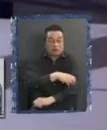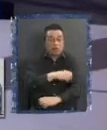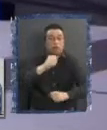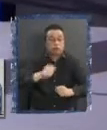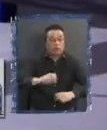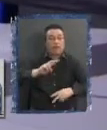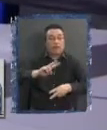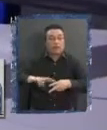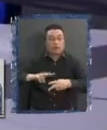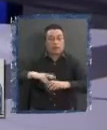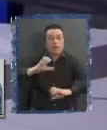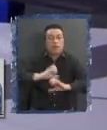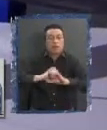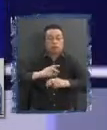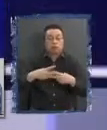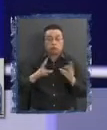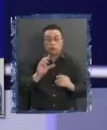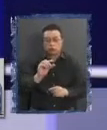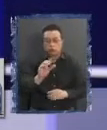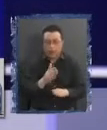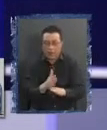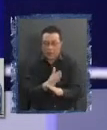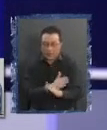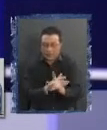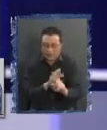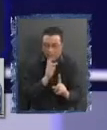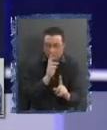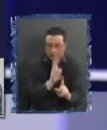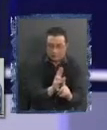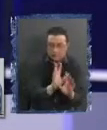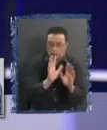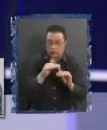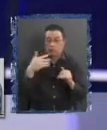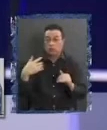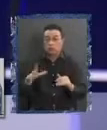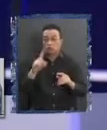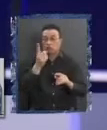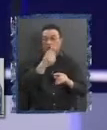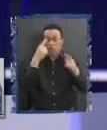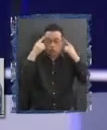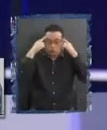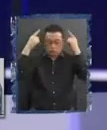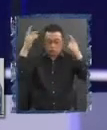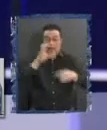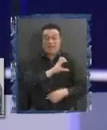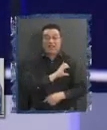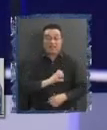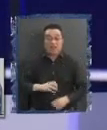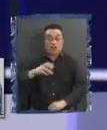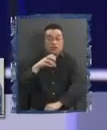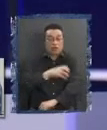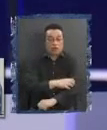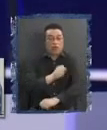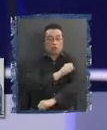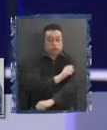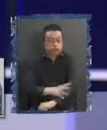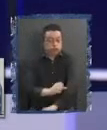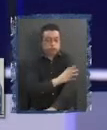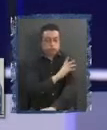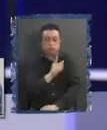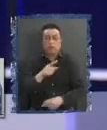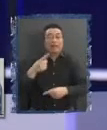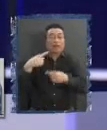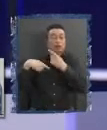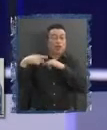Sí, antes de llegar a ese punto, yo quería resaltar un tema de que acá está el sueño de que a través de un Estado regional vamos a ser descentralizados. Y la verdad que la historia del mundo